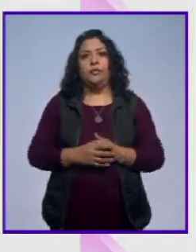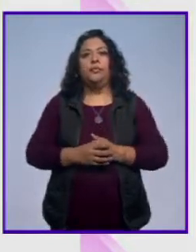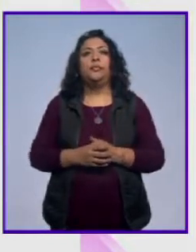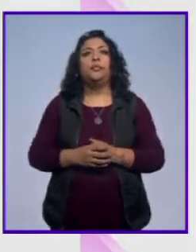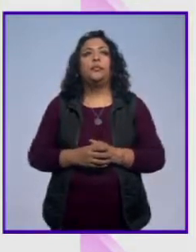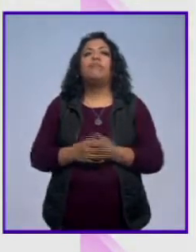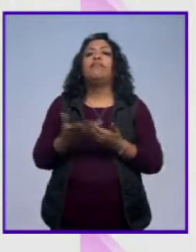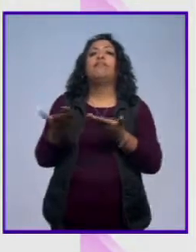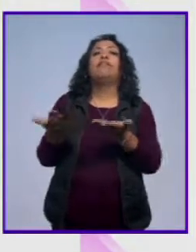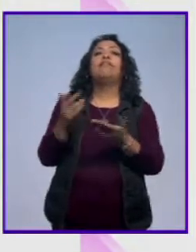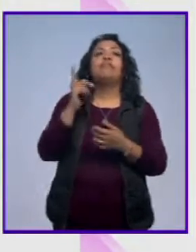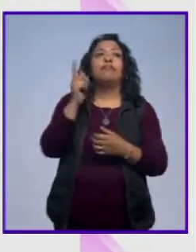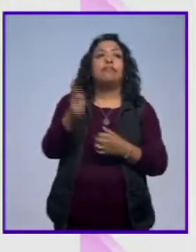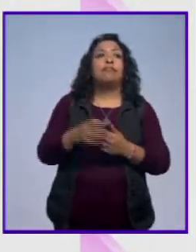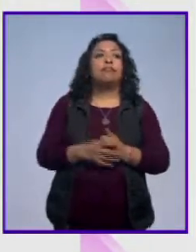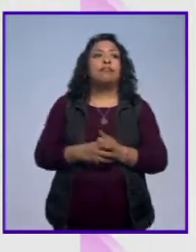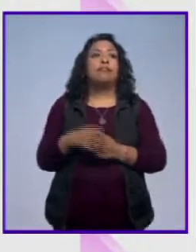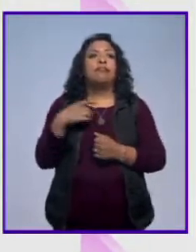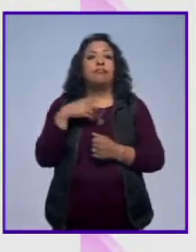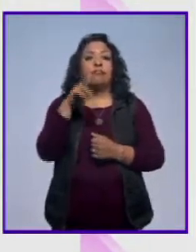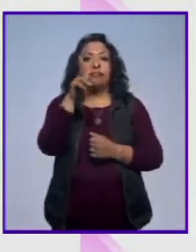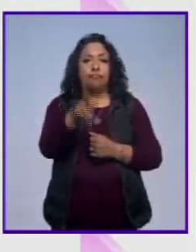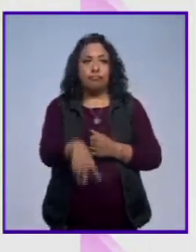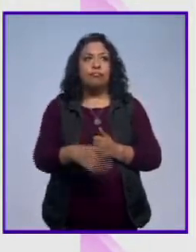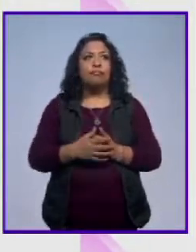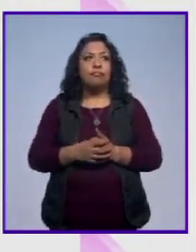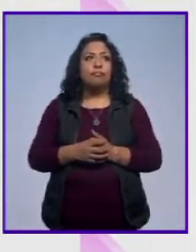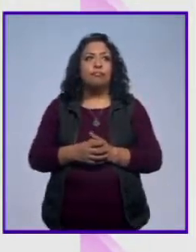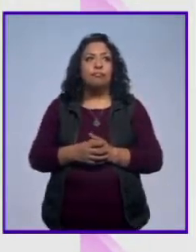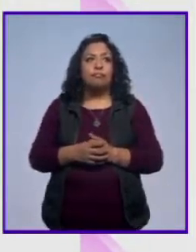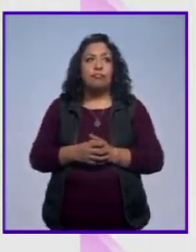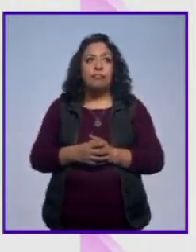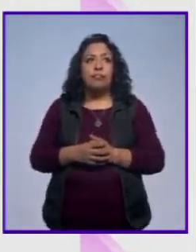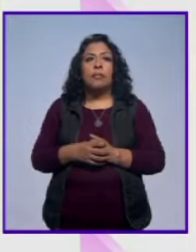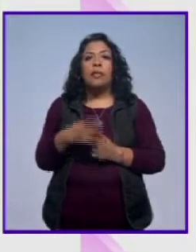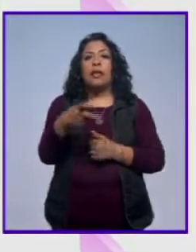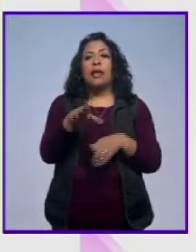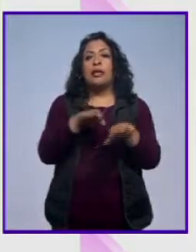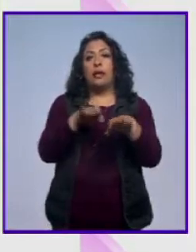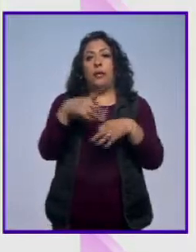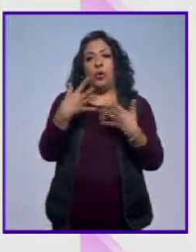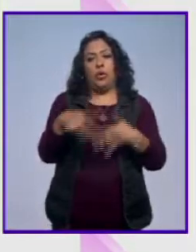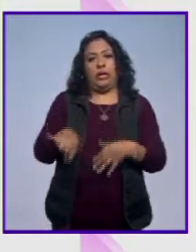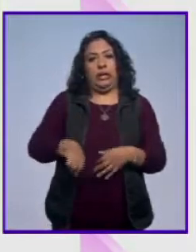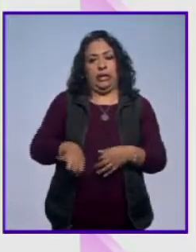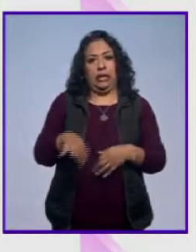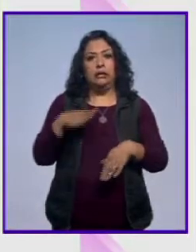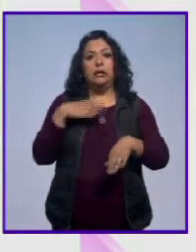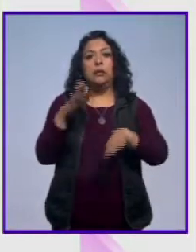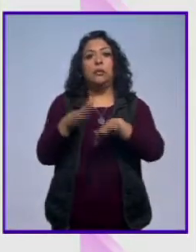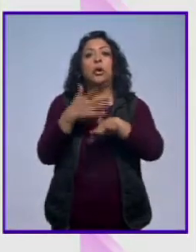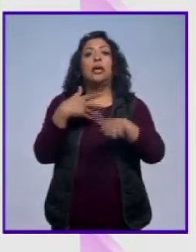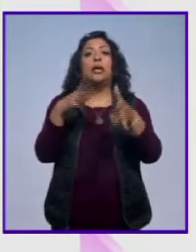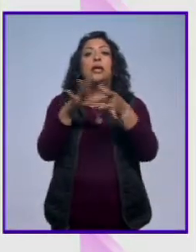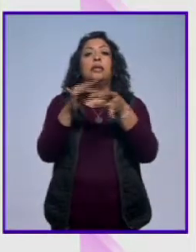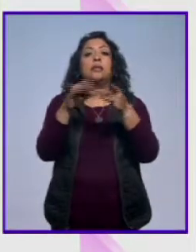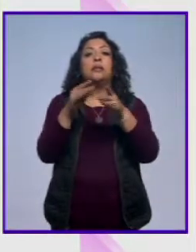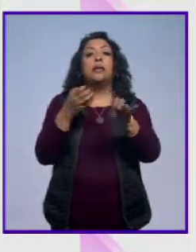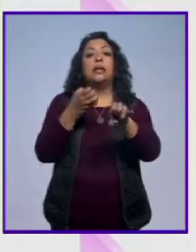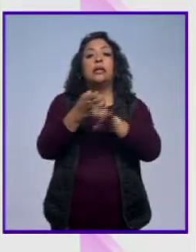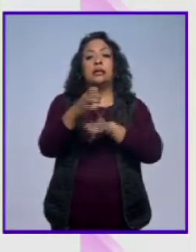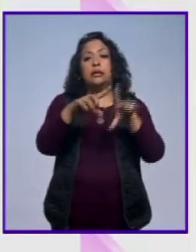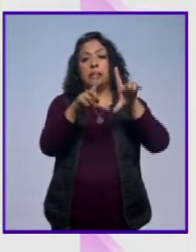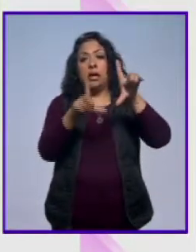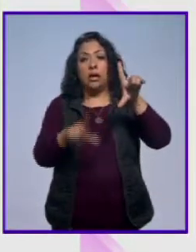¿De qué va, Laura? Bueno, efectivamente, este es un trabajo interesante porque habla de un Estado de la República